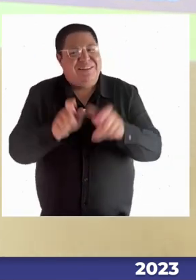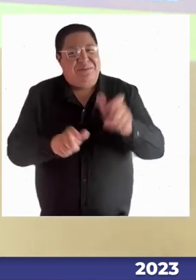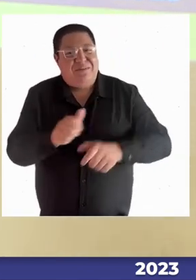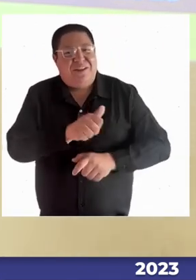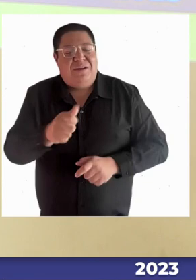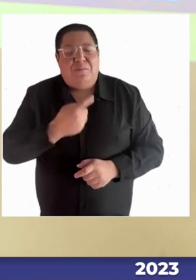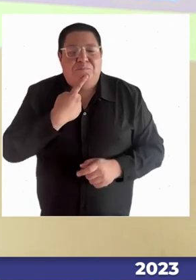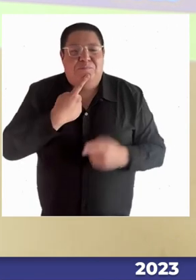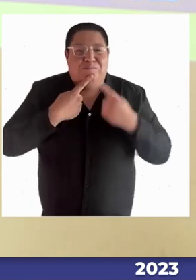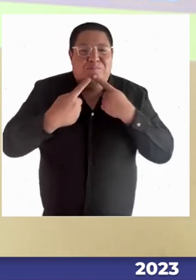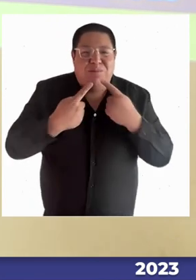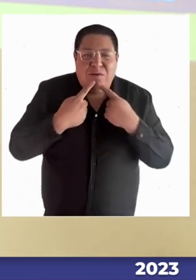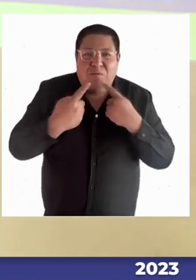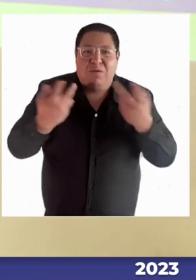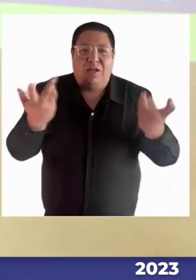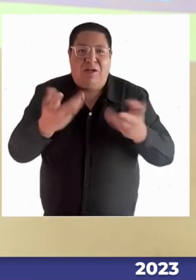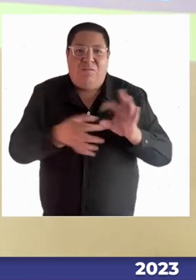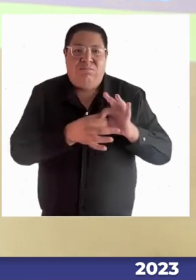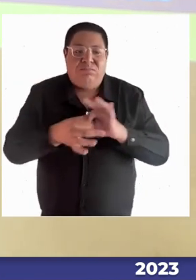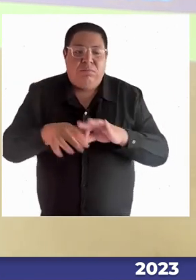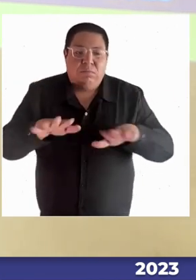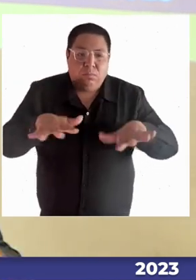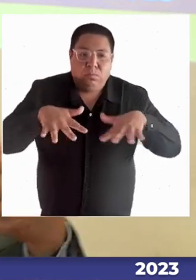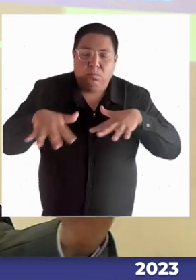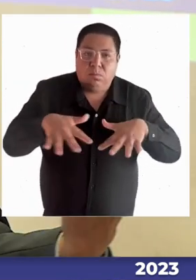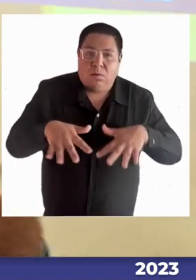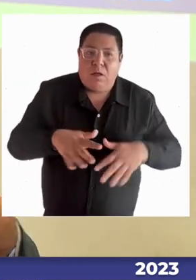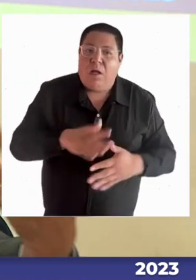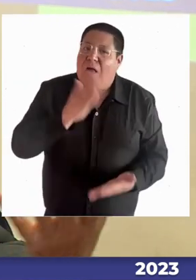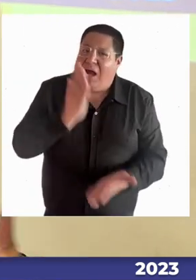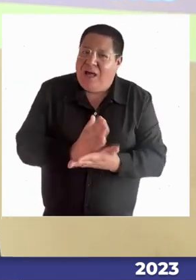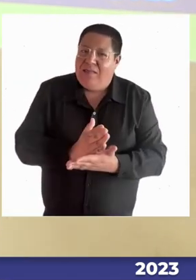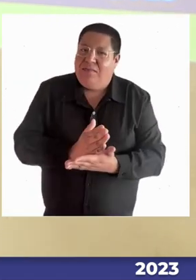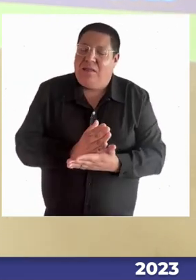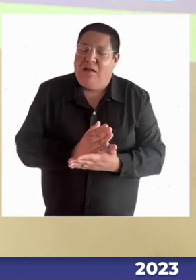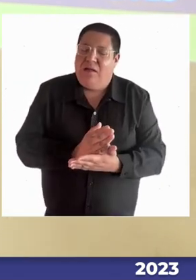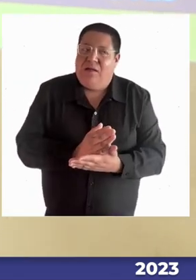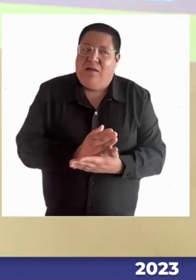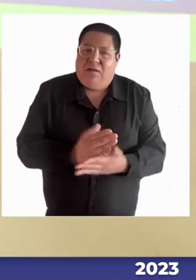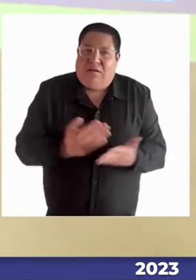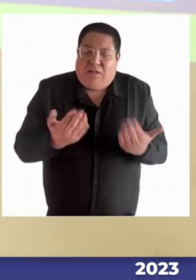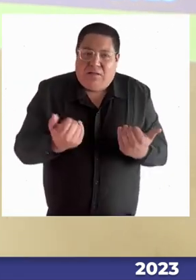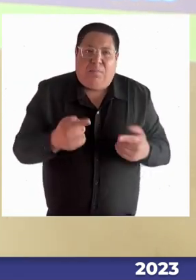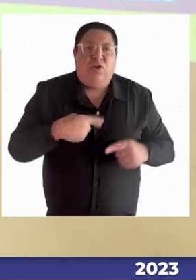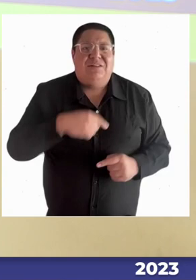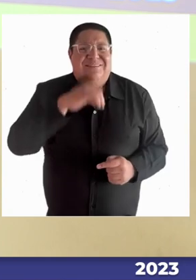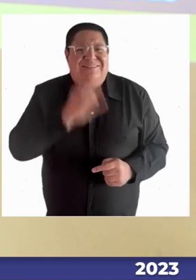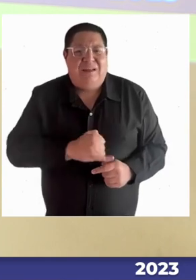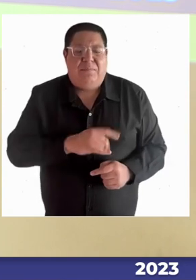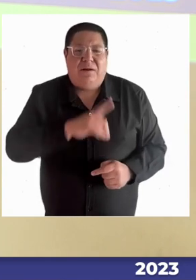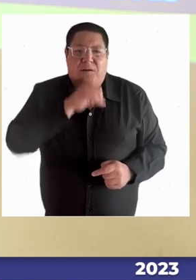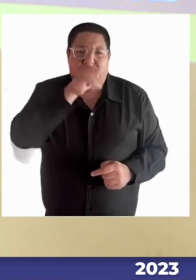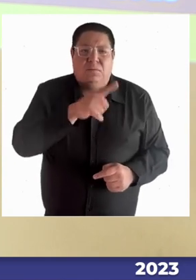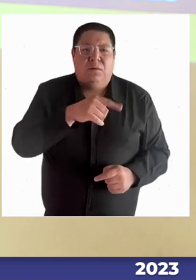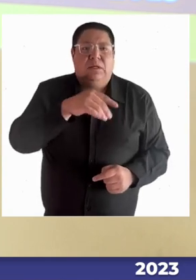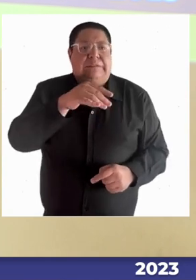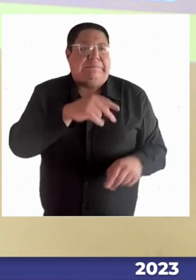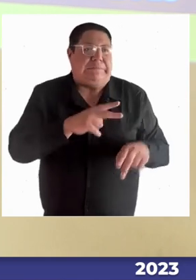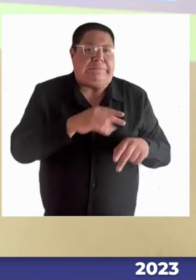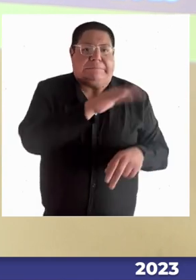naturalmente, así como naturalmente tenemos en nuestra sociedad diferentes conductas, ¿por qué no se trata